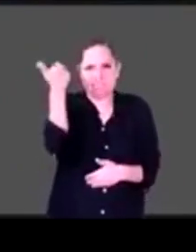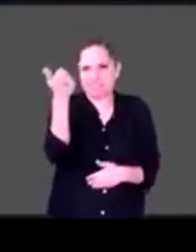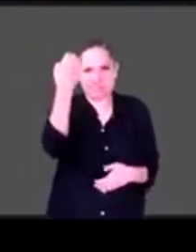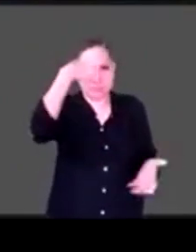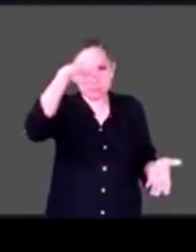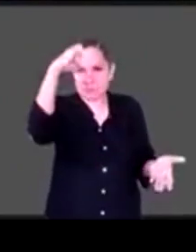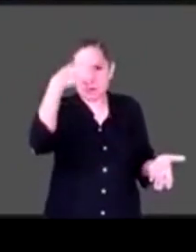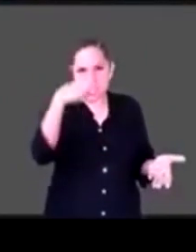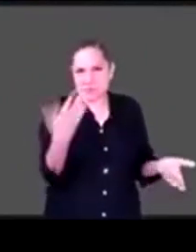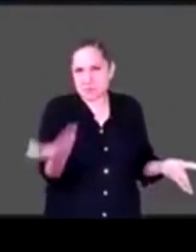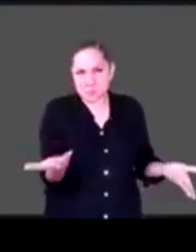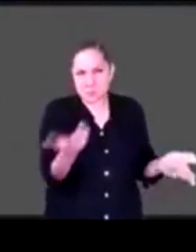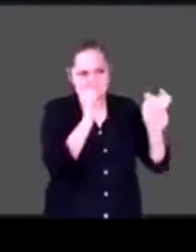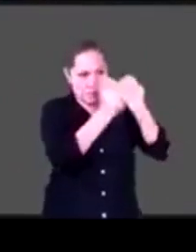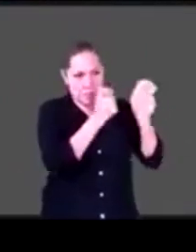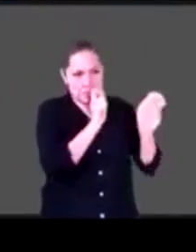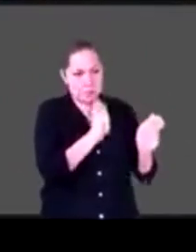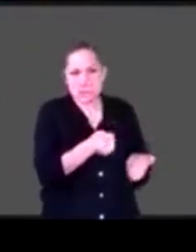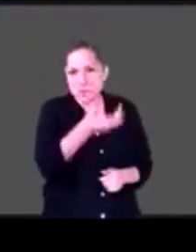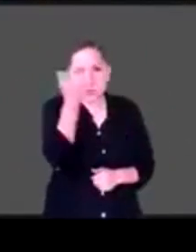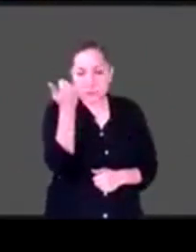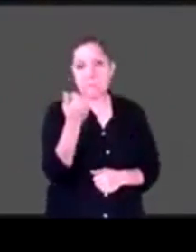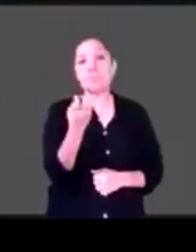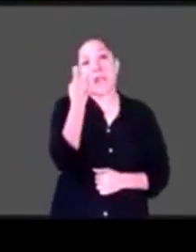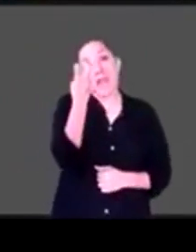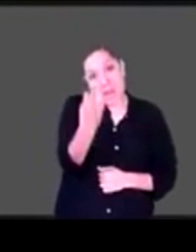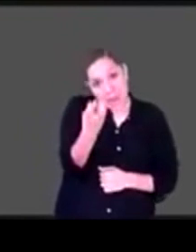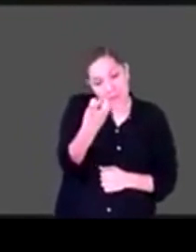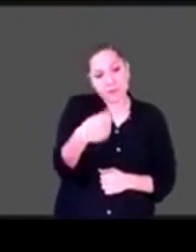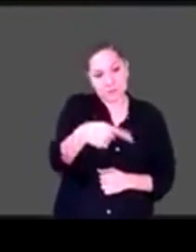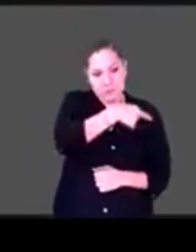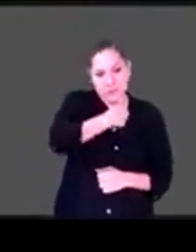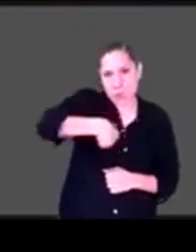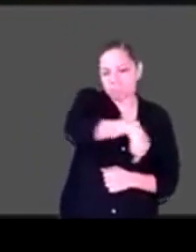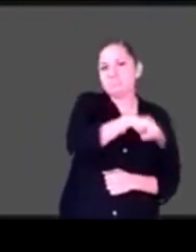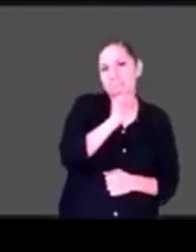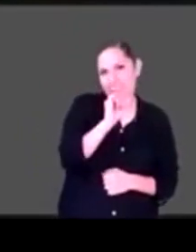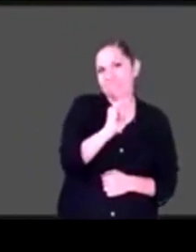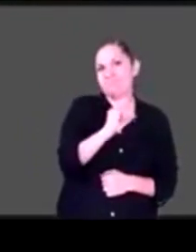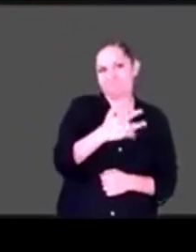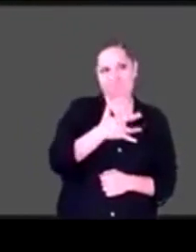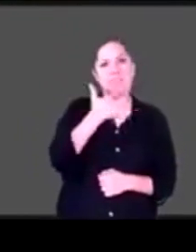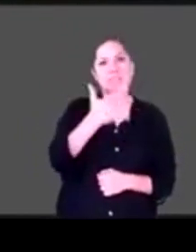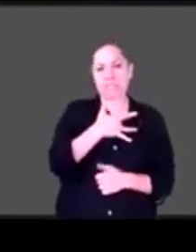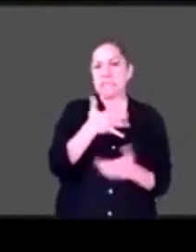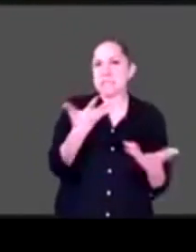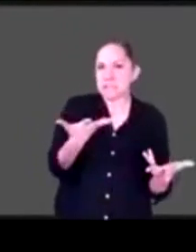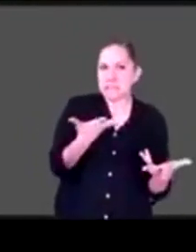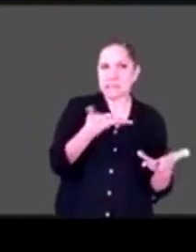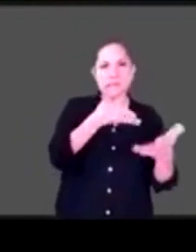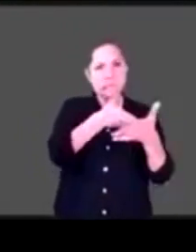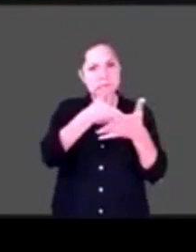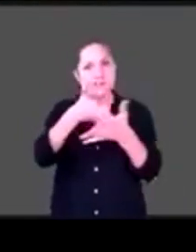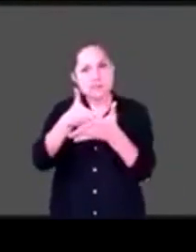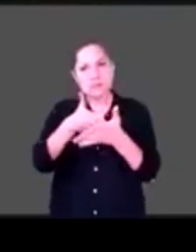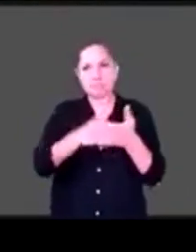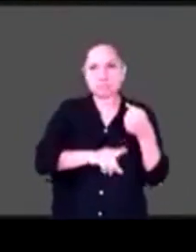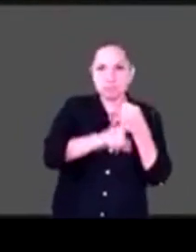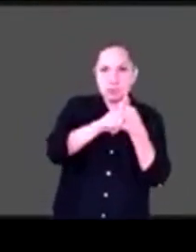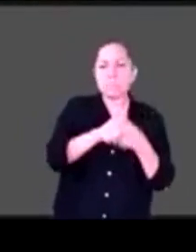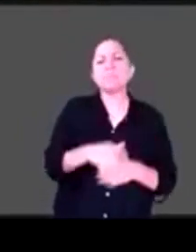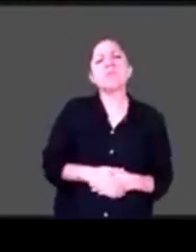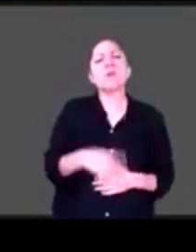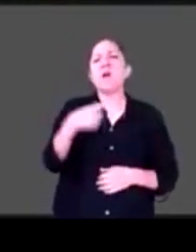Y entonces, bueno, todo eso finalmente pues nos afecta para nosotros por hacer nuestras actividades, ¿no? Hoy se apuesta mucho por el uso de